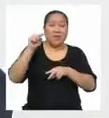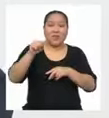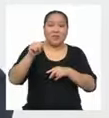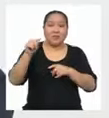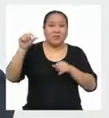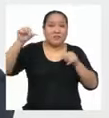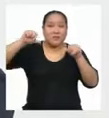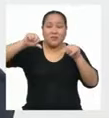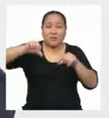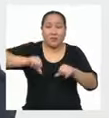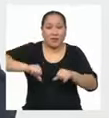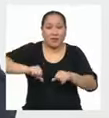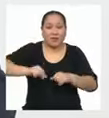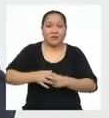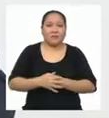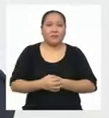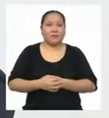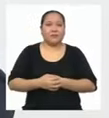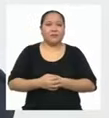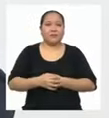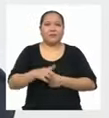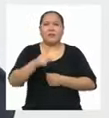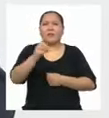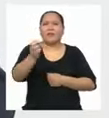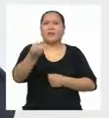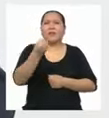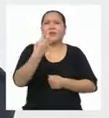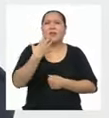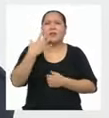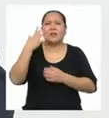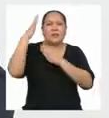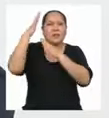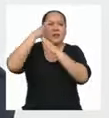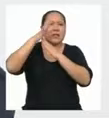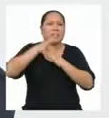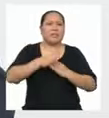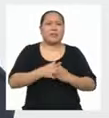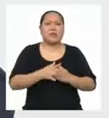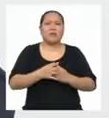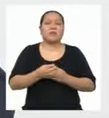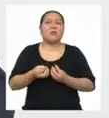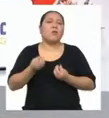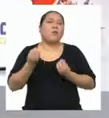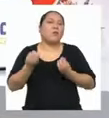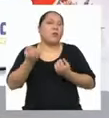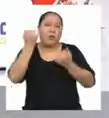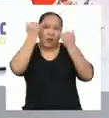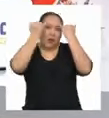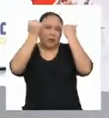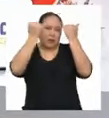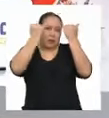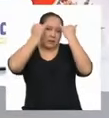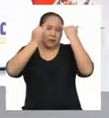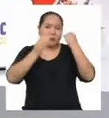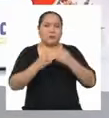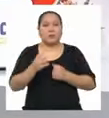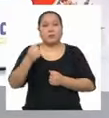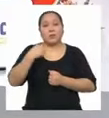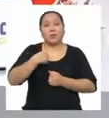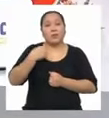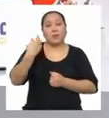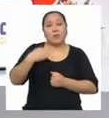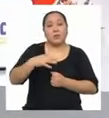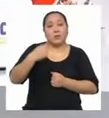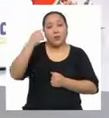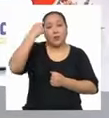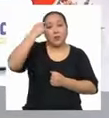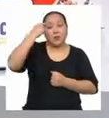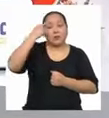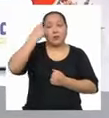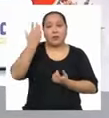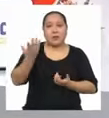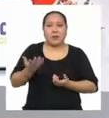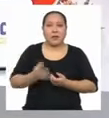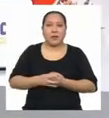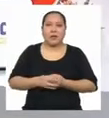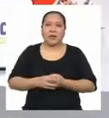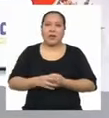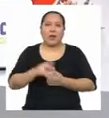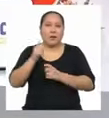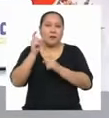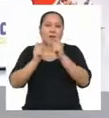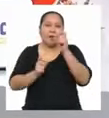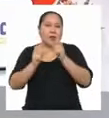¿Y qué puedes decirme De la discriminación Por forma De pensar? Yo siempre He creído Que hasta los Más